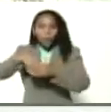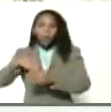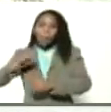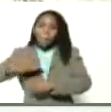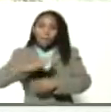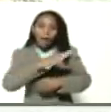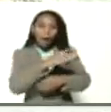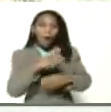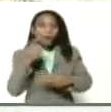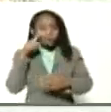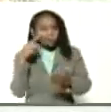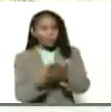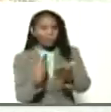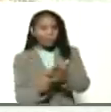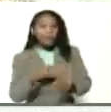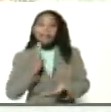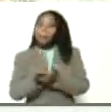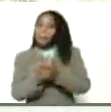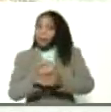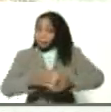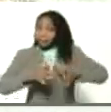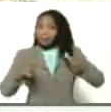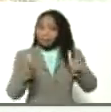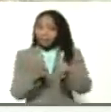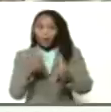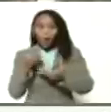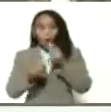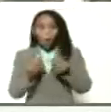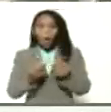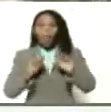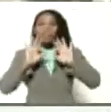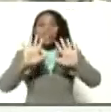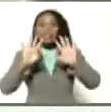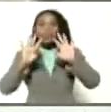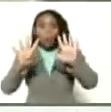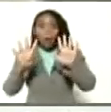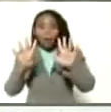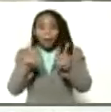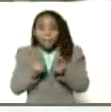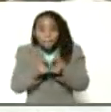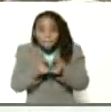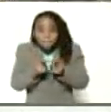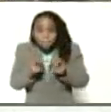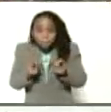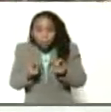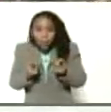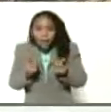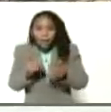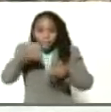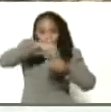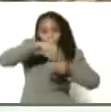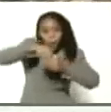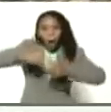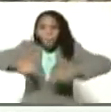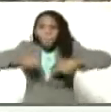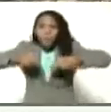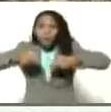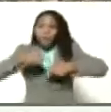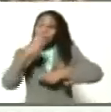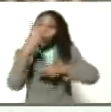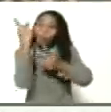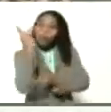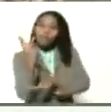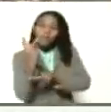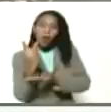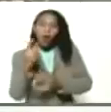verificando siempre el tamaño que debería ser 19 centímetros y empacándolos en bolsa de un kilo